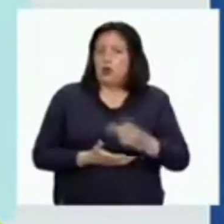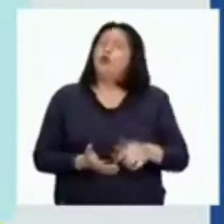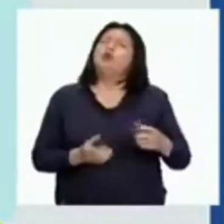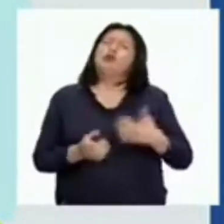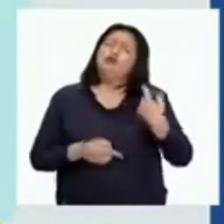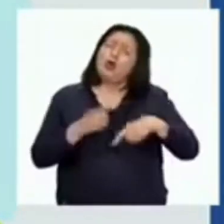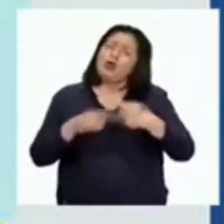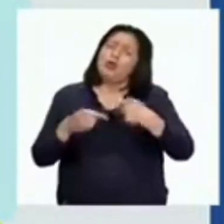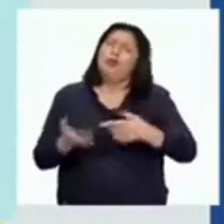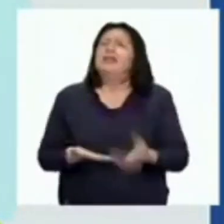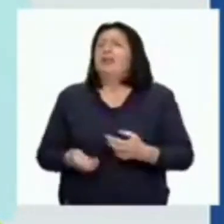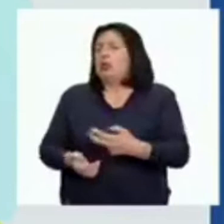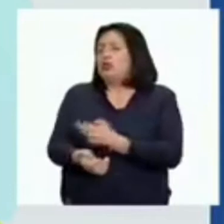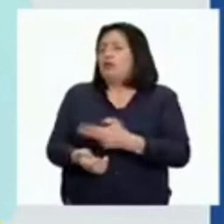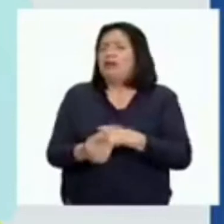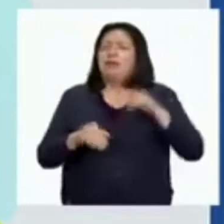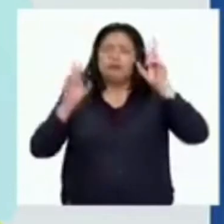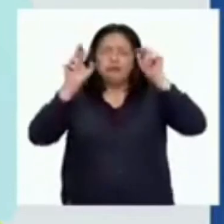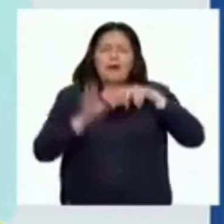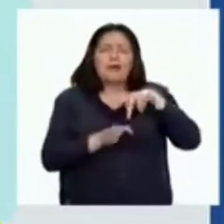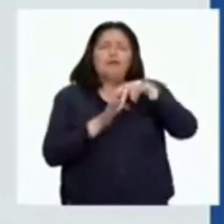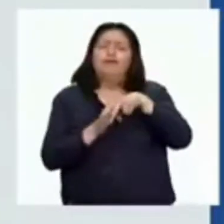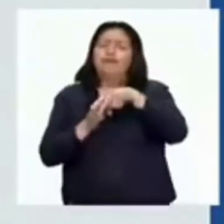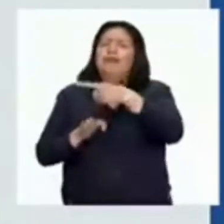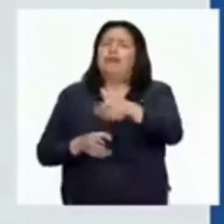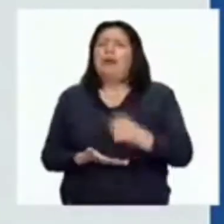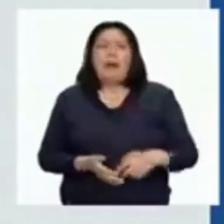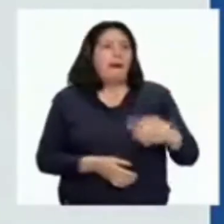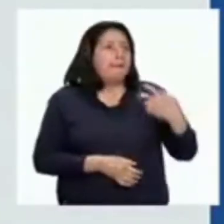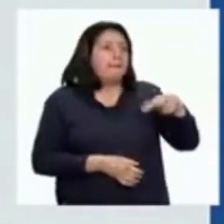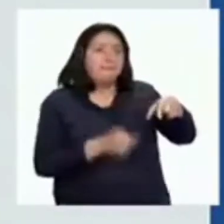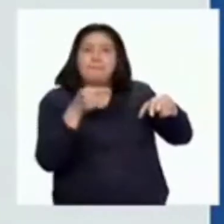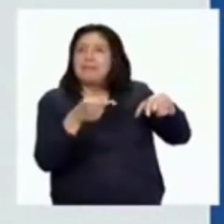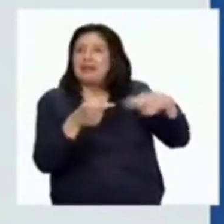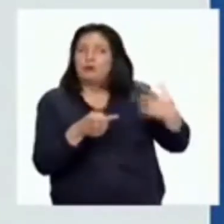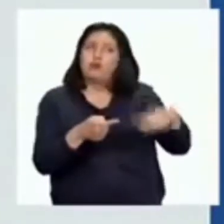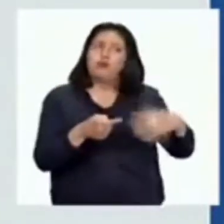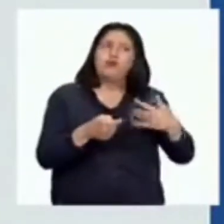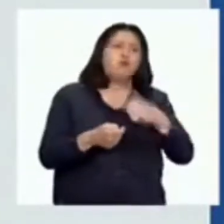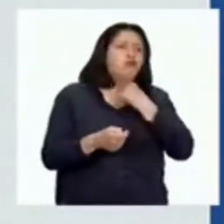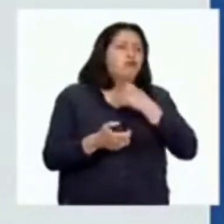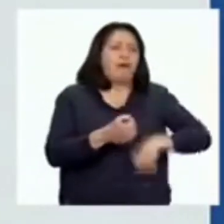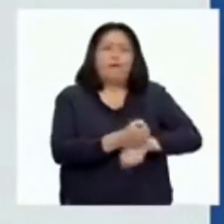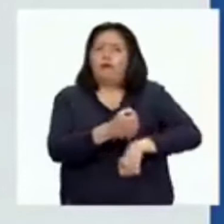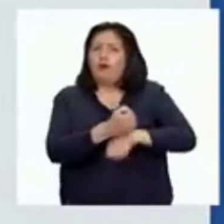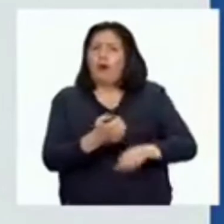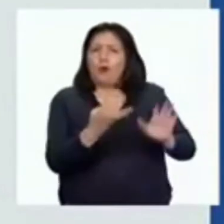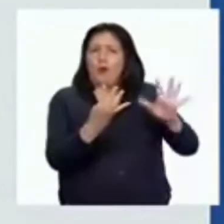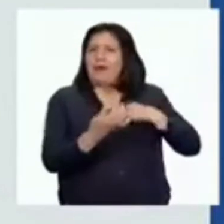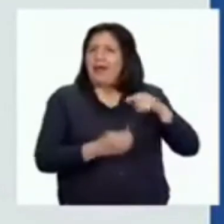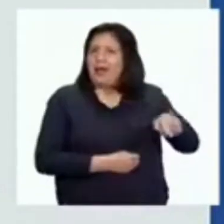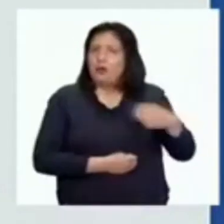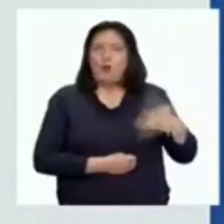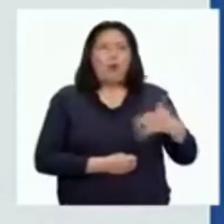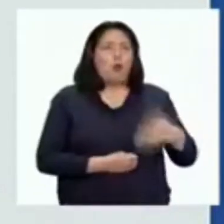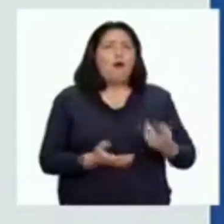ovejas a pastorear. Ambos eran muy deportistas y Pedro tenía mucha pasión por el fútbol. A sus nueve años, jugaba en